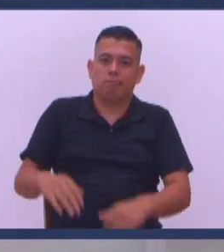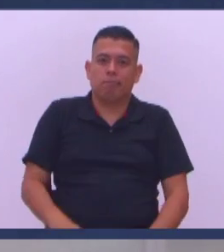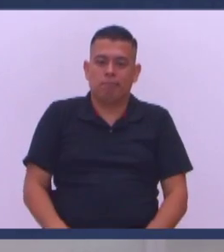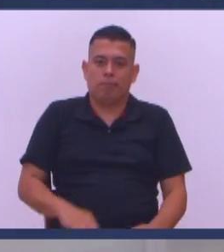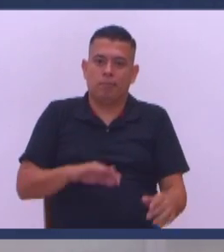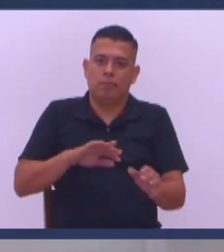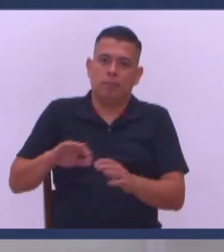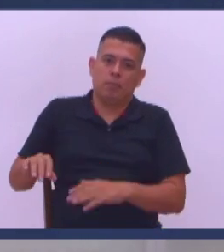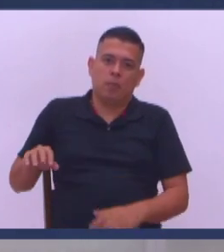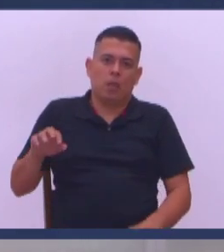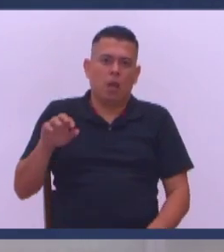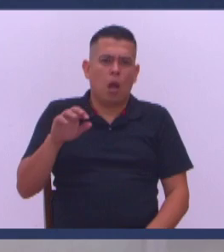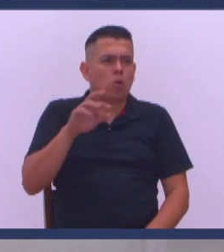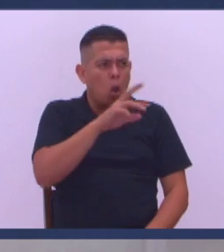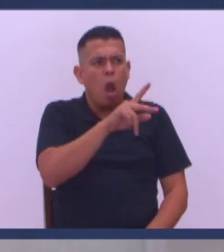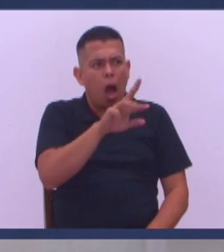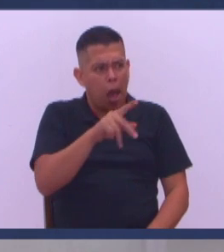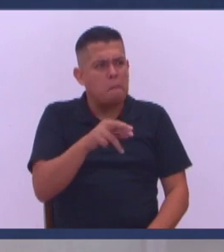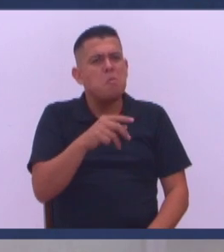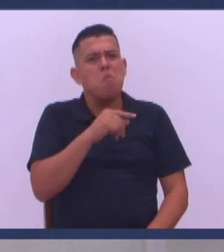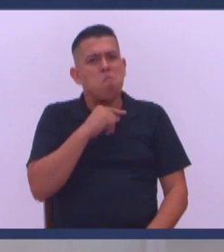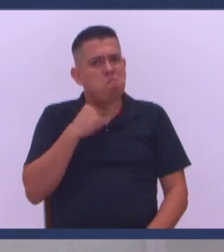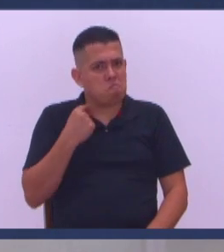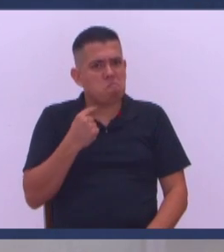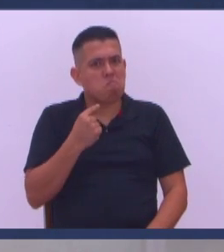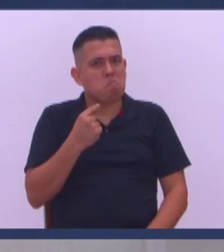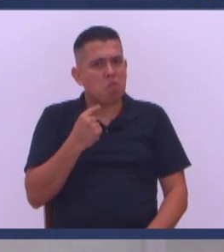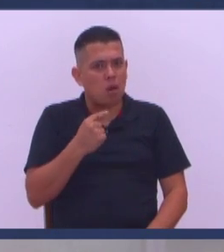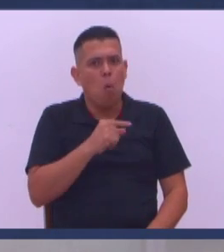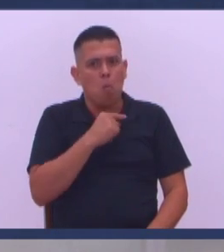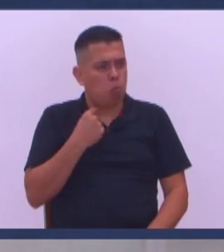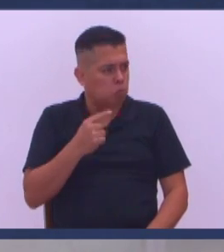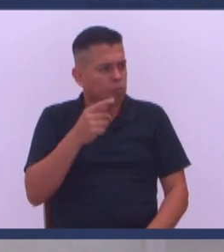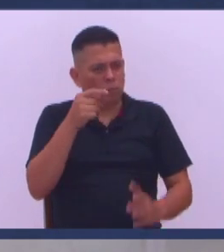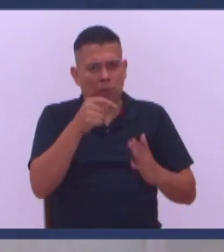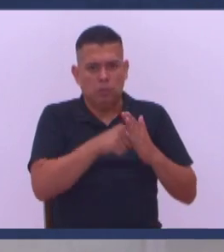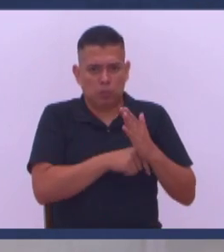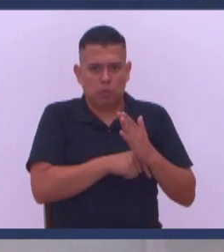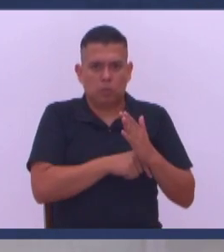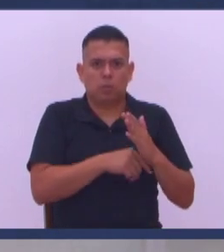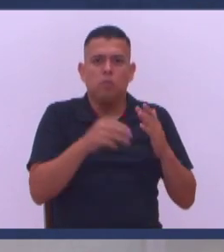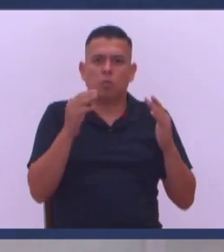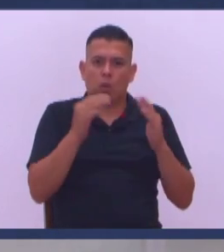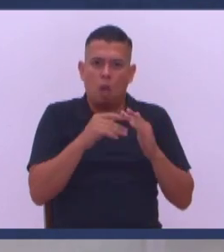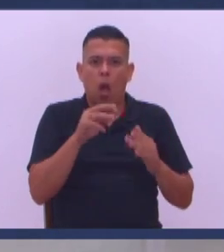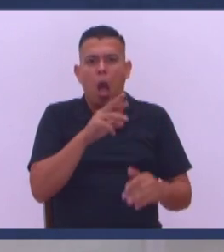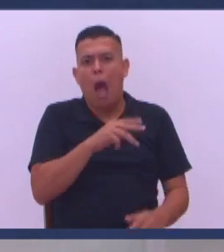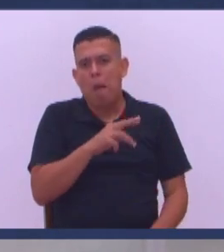Yo tengo amigos Que son católicos Practicantes De los de verdad Y tengo padres